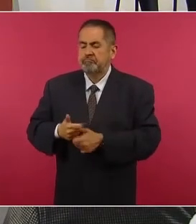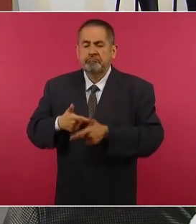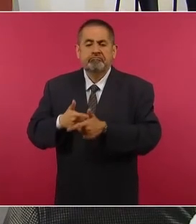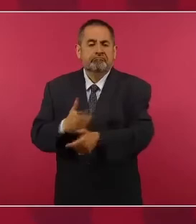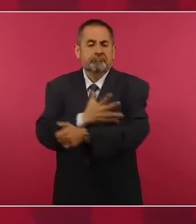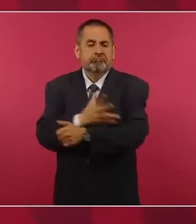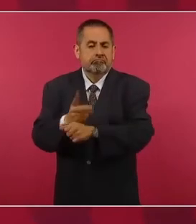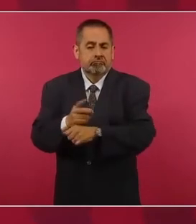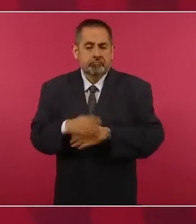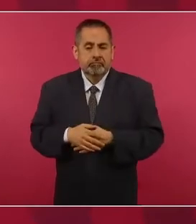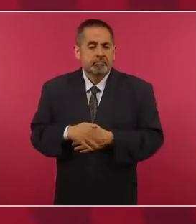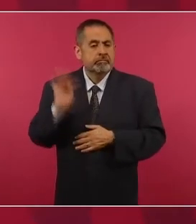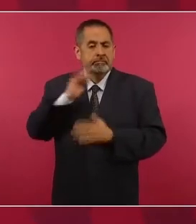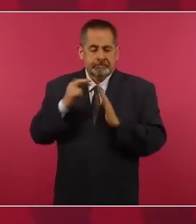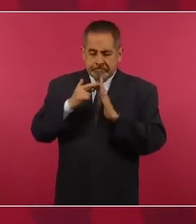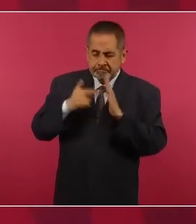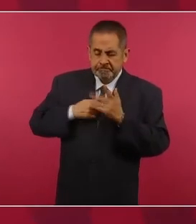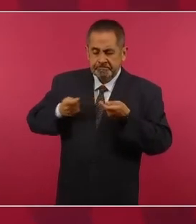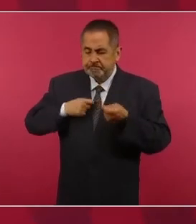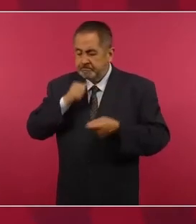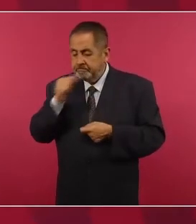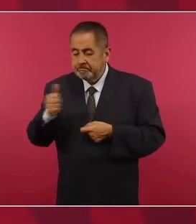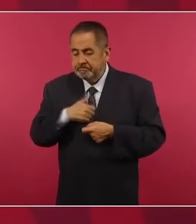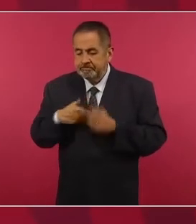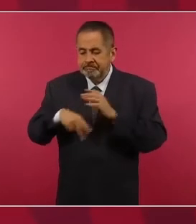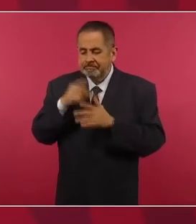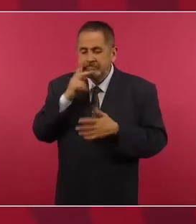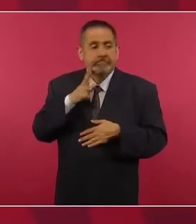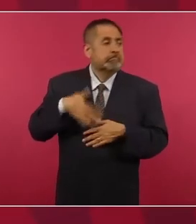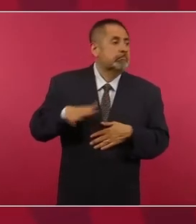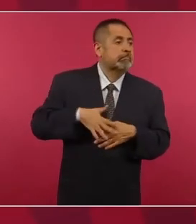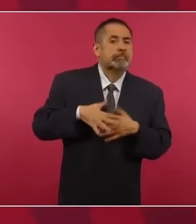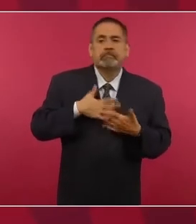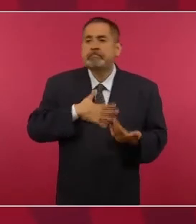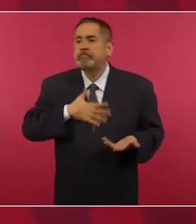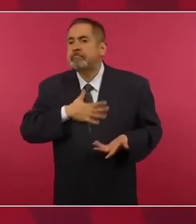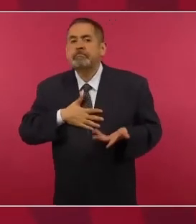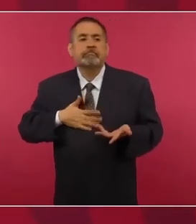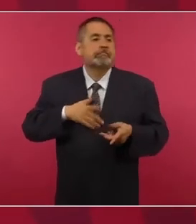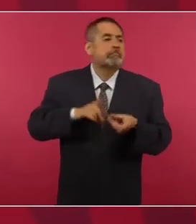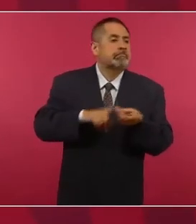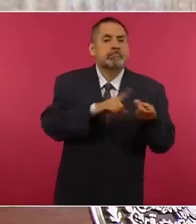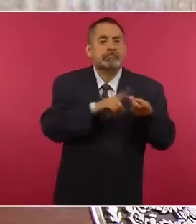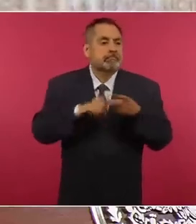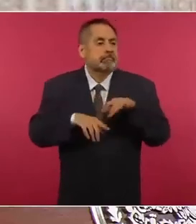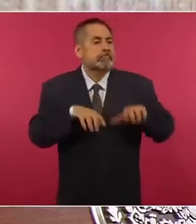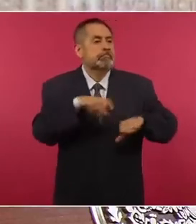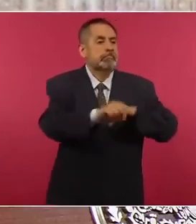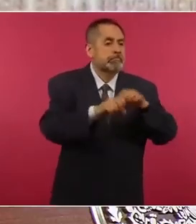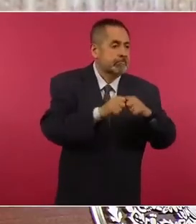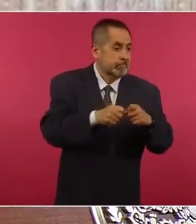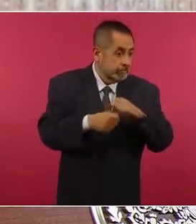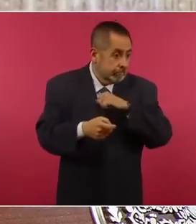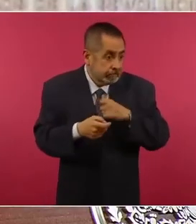Si no hay principios, no hay ideales, si es la búsqueda del poder por el poder